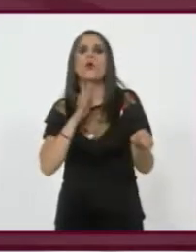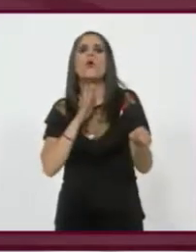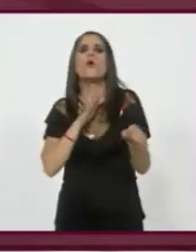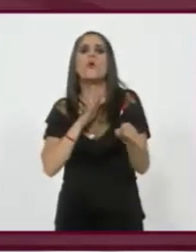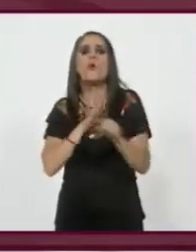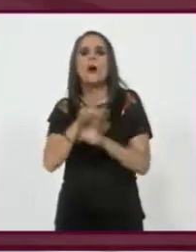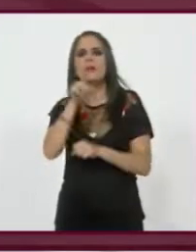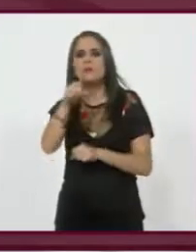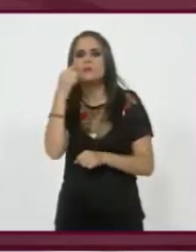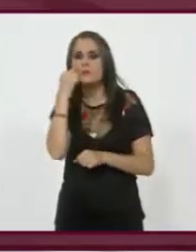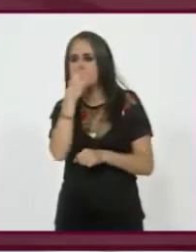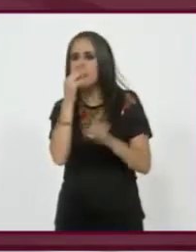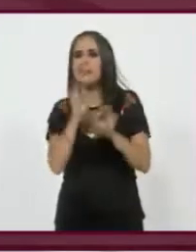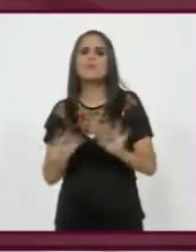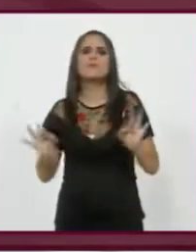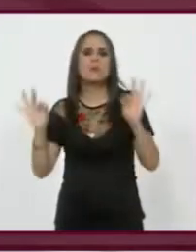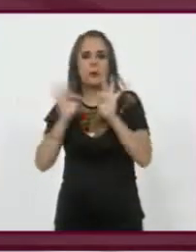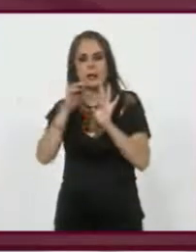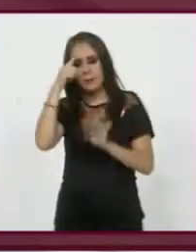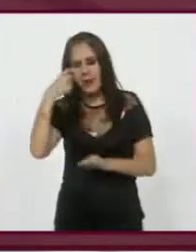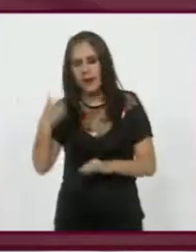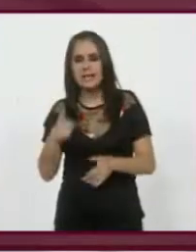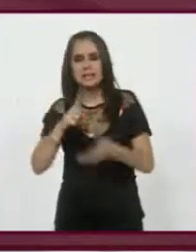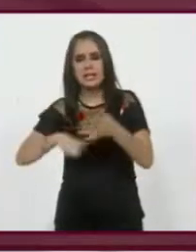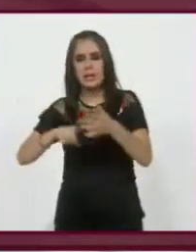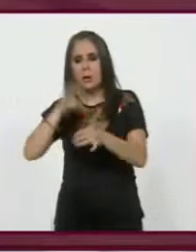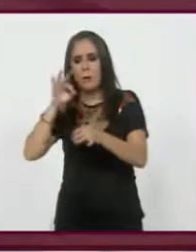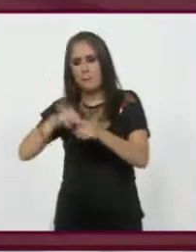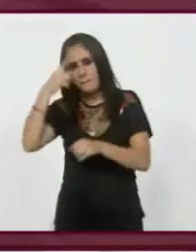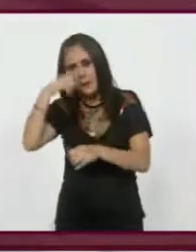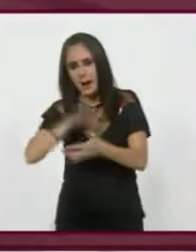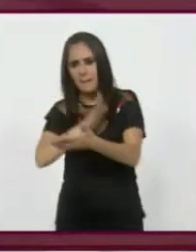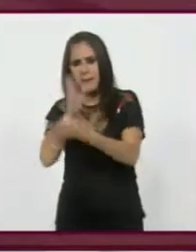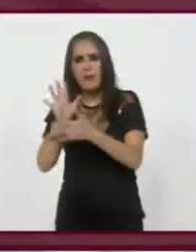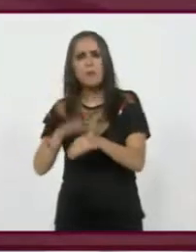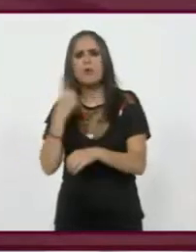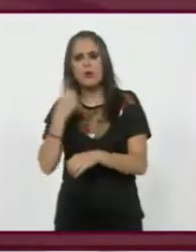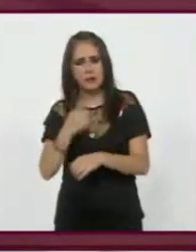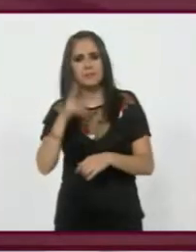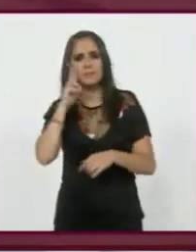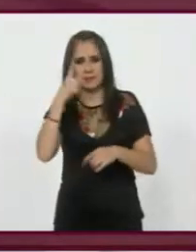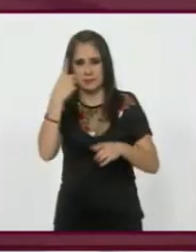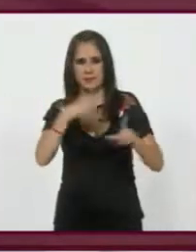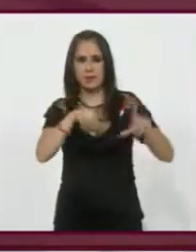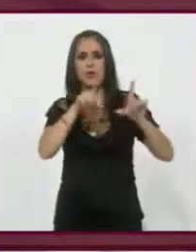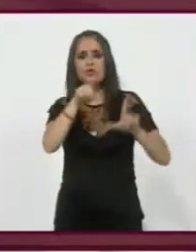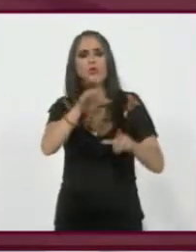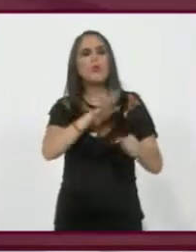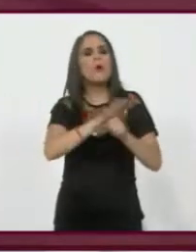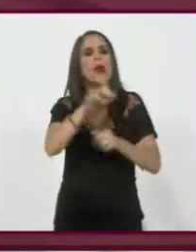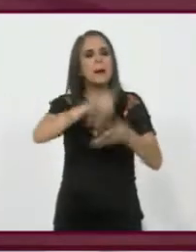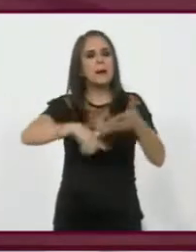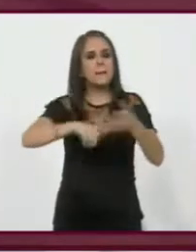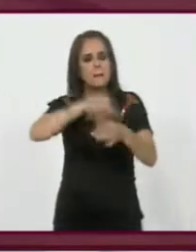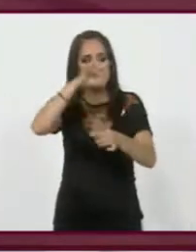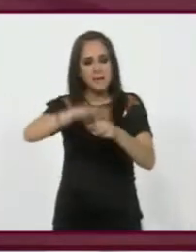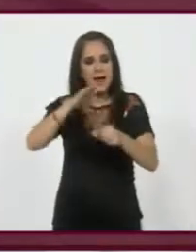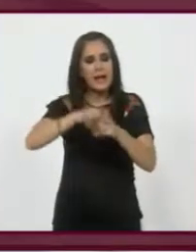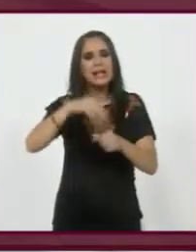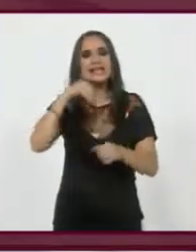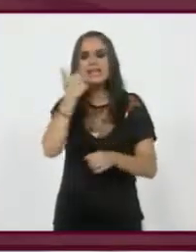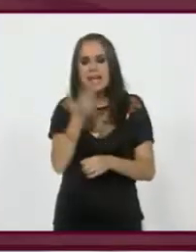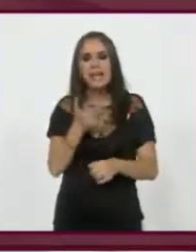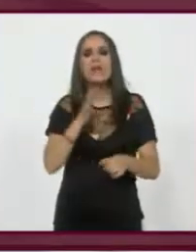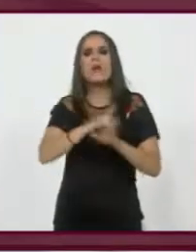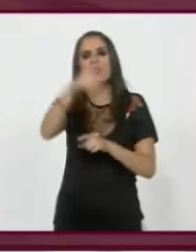importó en esta elección para votar? Pero vamos primero a este, ¿cuándo decidió por cuál partido candidato votar para el presidente de la República?